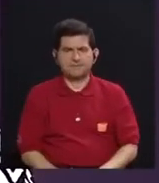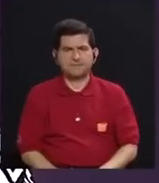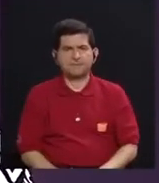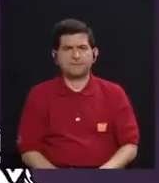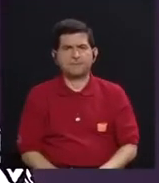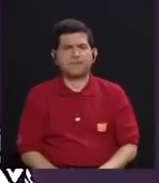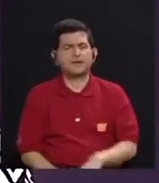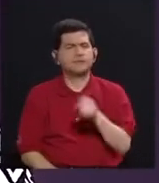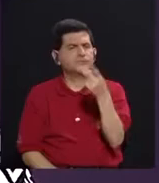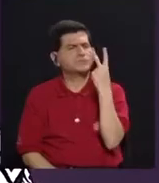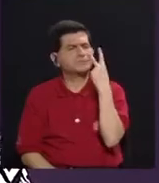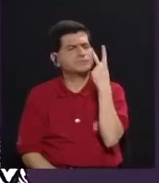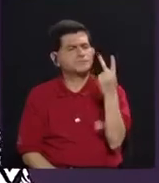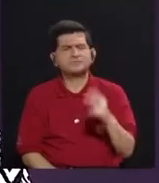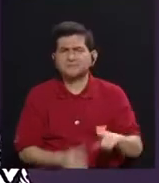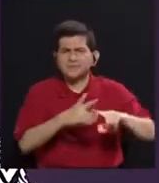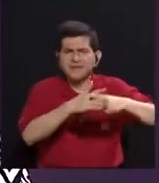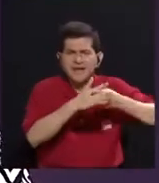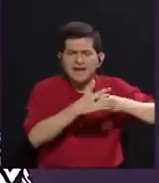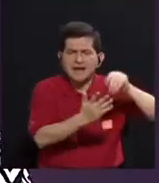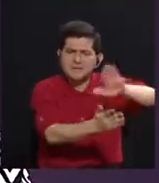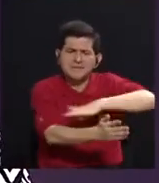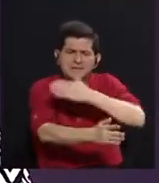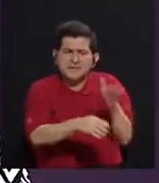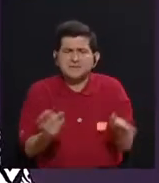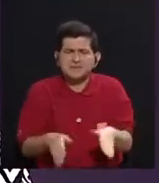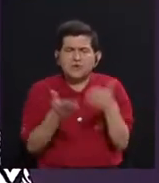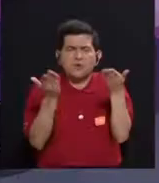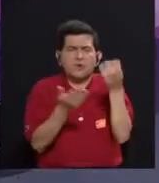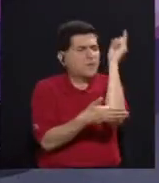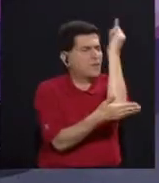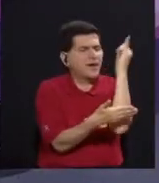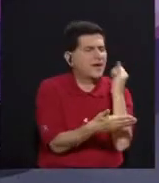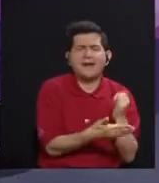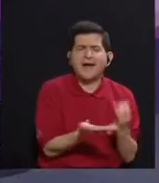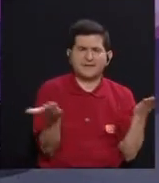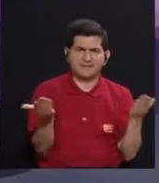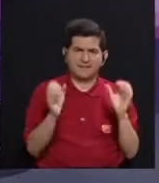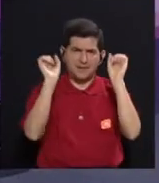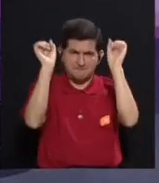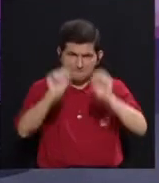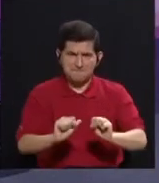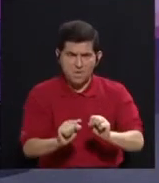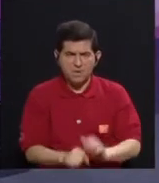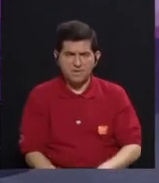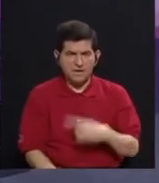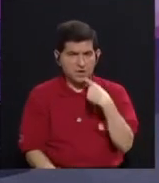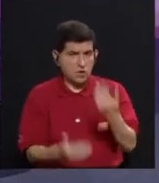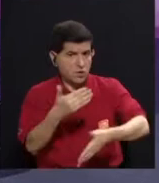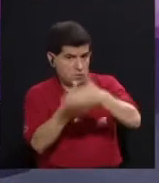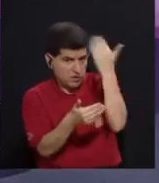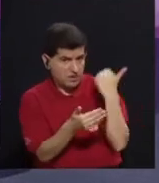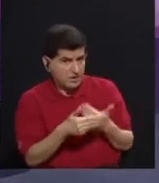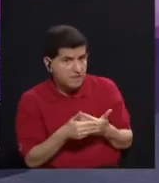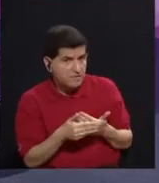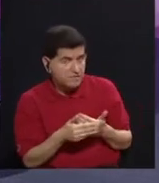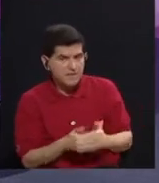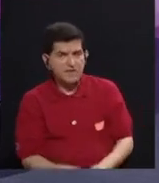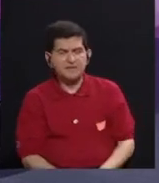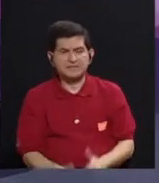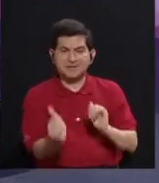¿cómo ves vos la herramienta de la música, del arte, para poder, digamos, lo que vos decías hace un rato, de